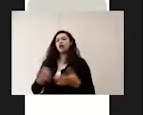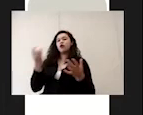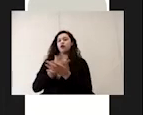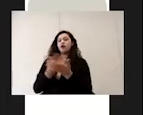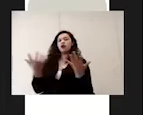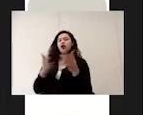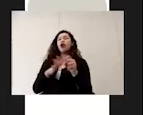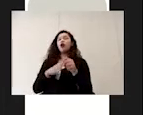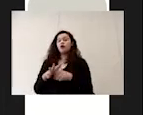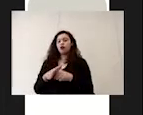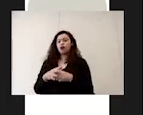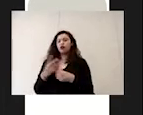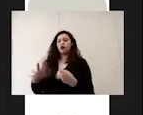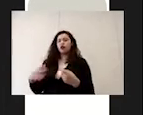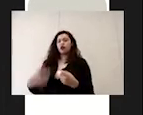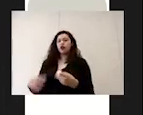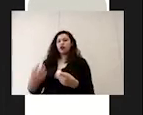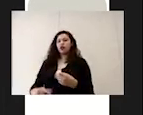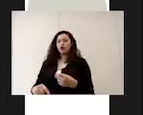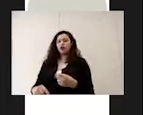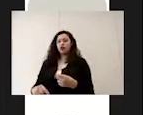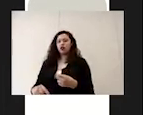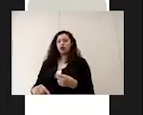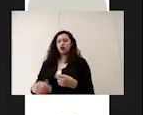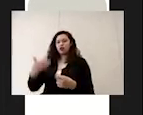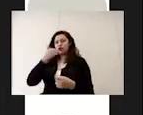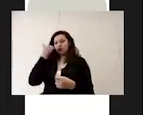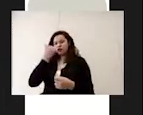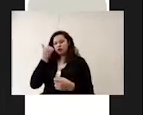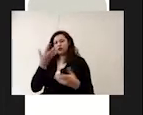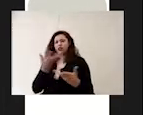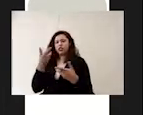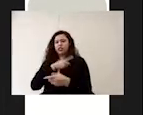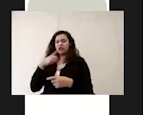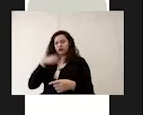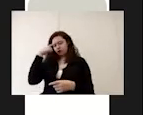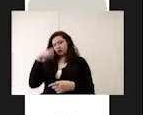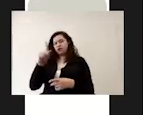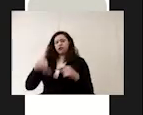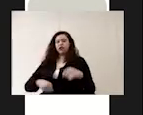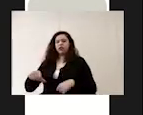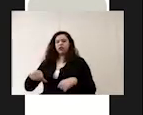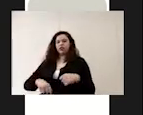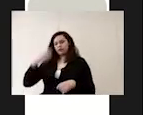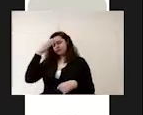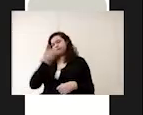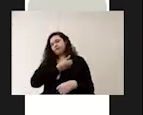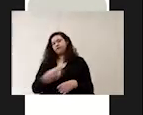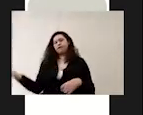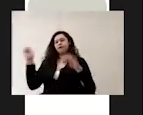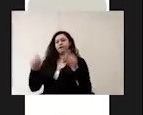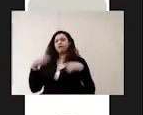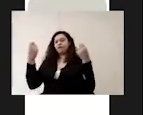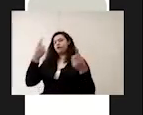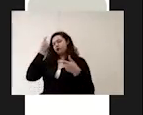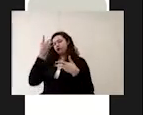las que los alumnos tengan que llevar a cabo para adquirir las habilidades y destrezas designadas en el plan